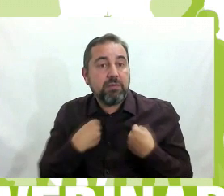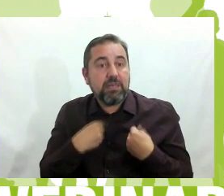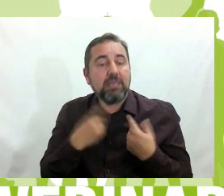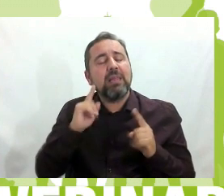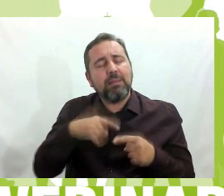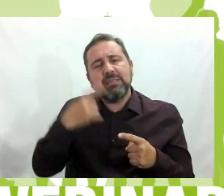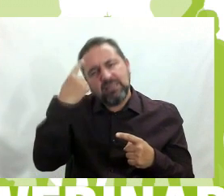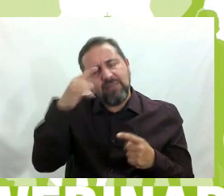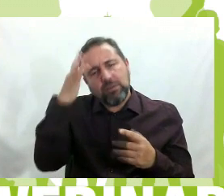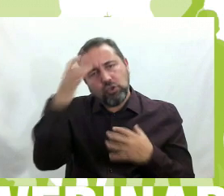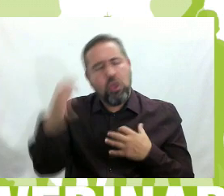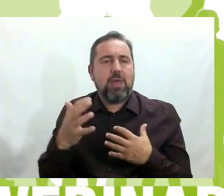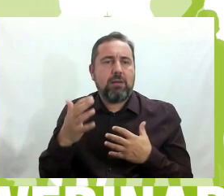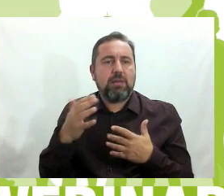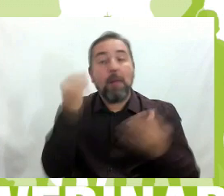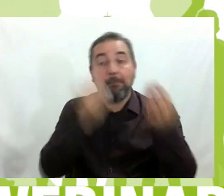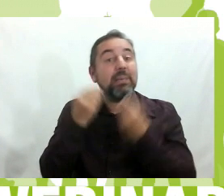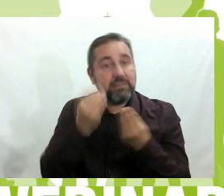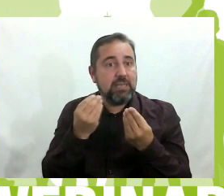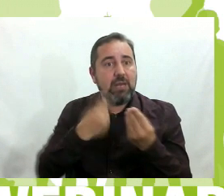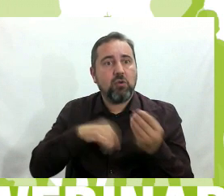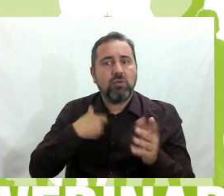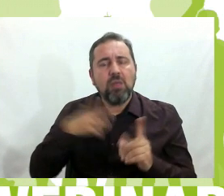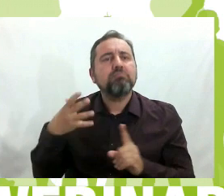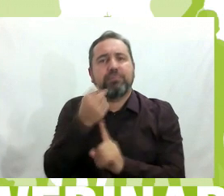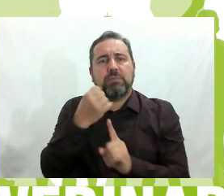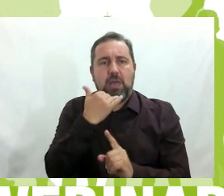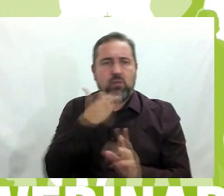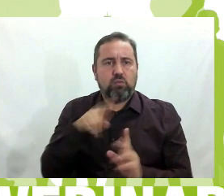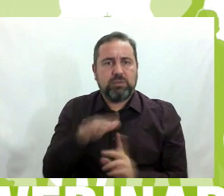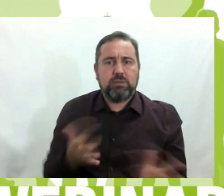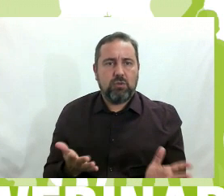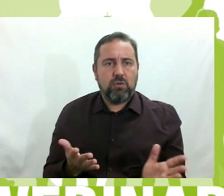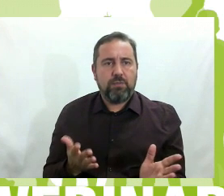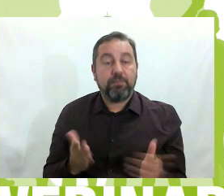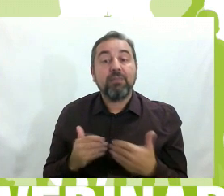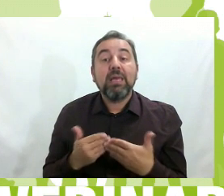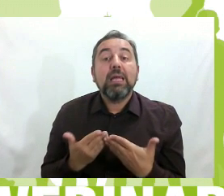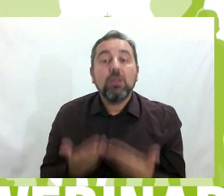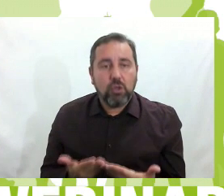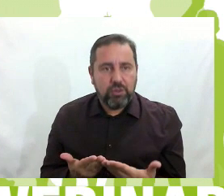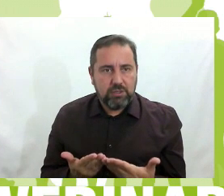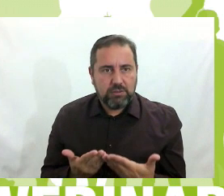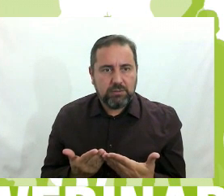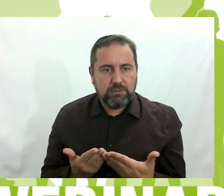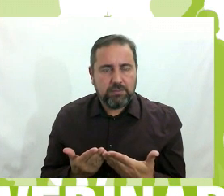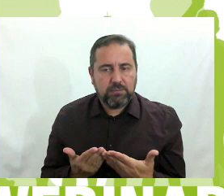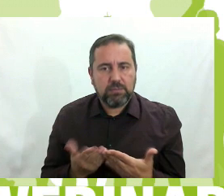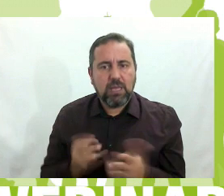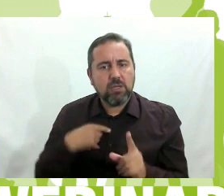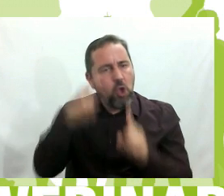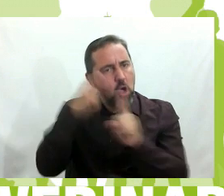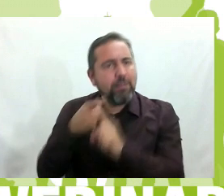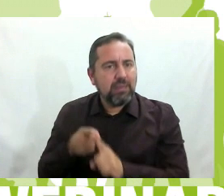soñar, en soñar, en pensar que íbamos a llegar a un sitio. Entonces, tenemos unos objetivos, ¿no?